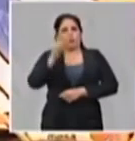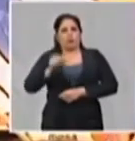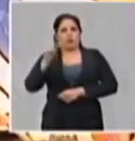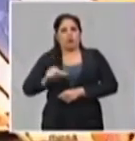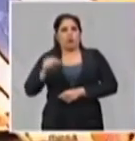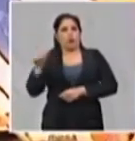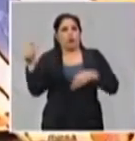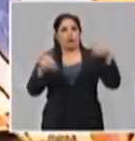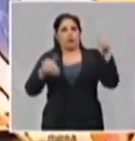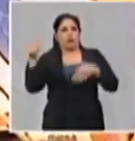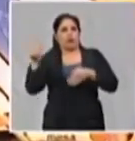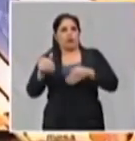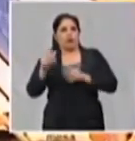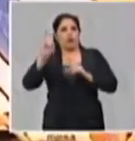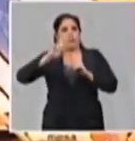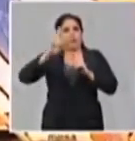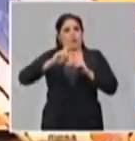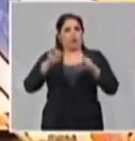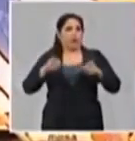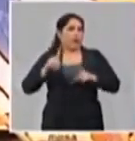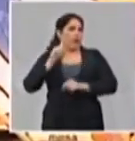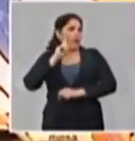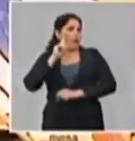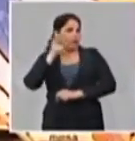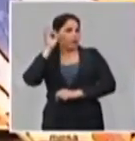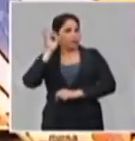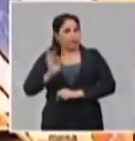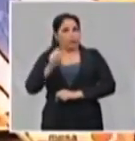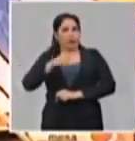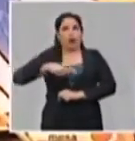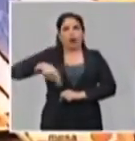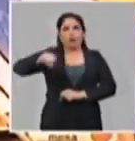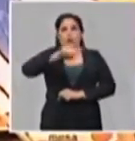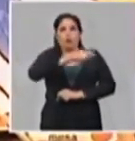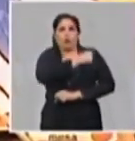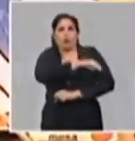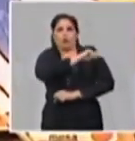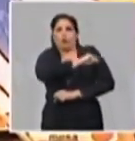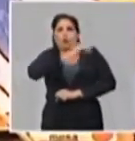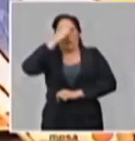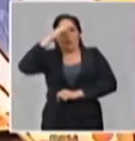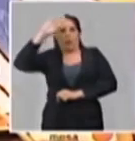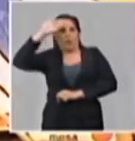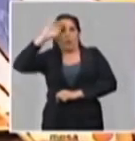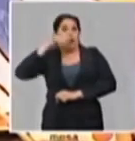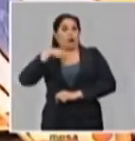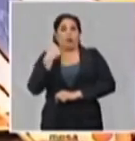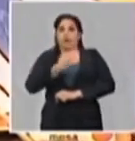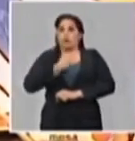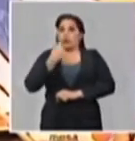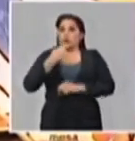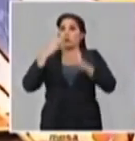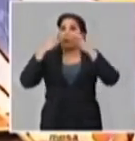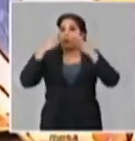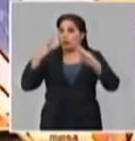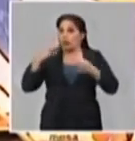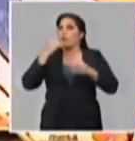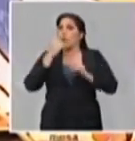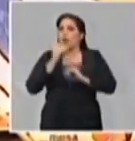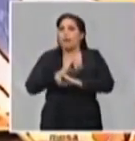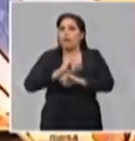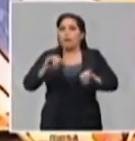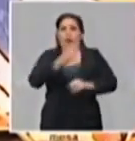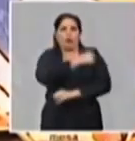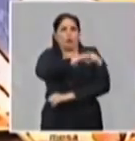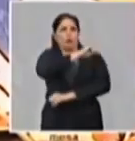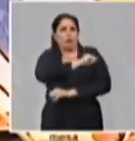buenas tardes a todos los televidentes, radio oyentes y a todo nuestro pueblo. Nos satisface una vez más poder informar al